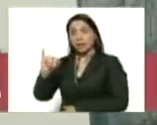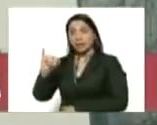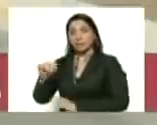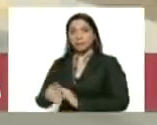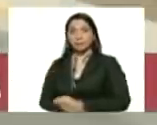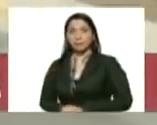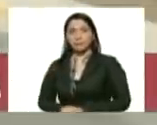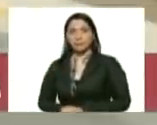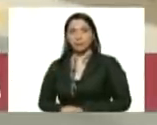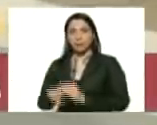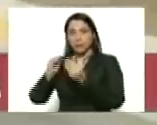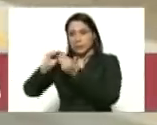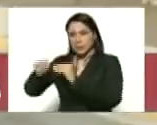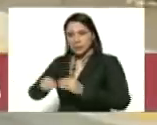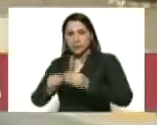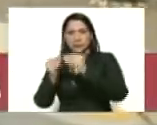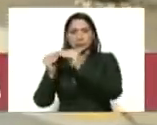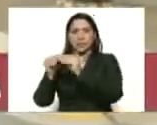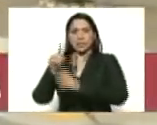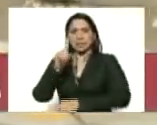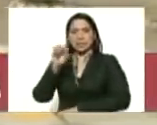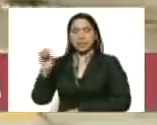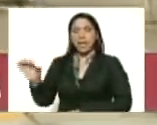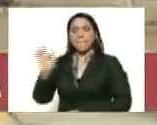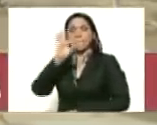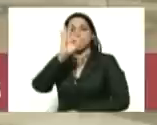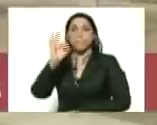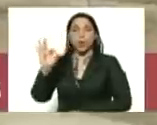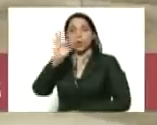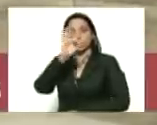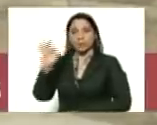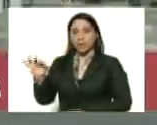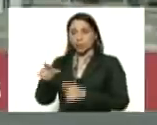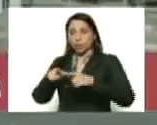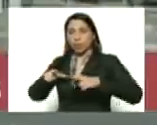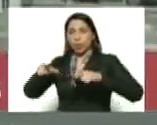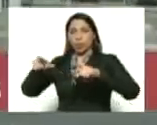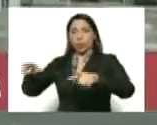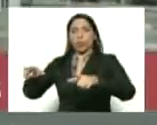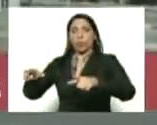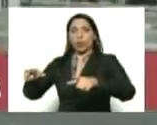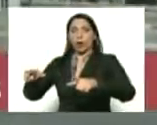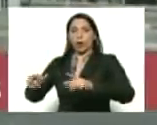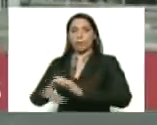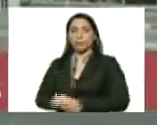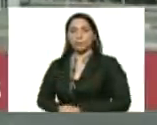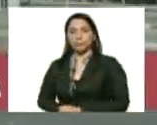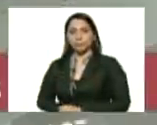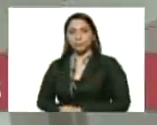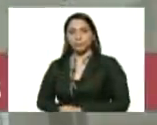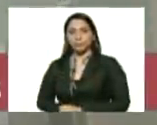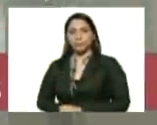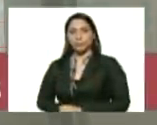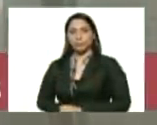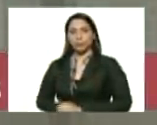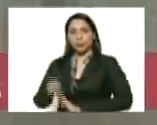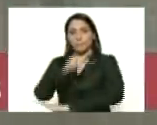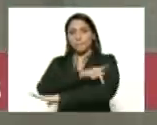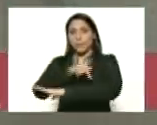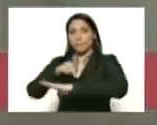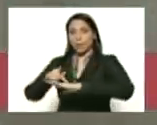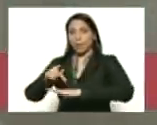Medina recuperado al 100% en el sector Andrés Eloy Blanco de la parroquia Ana Soto del